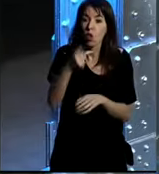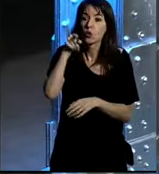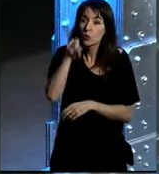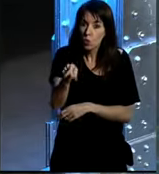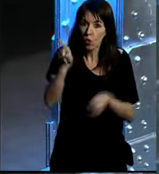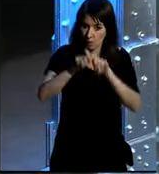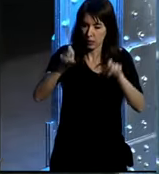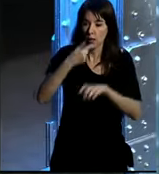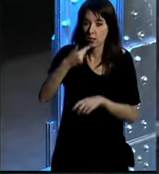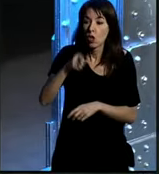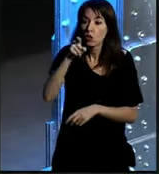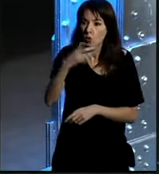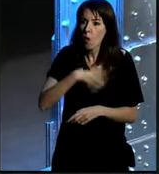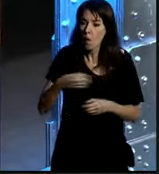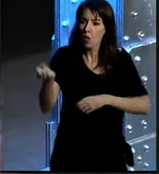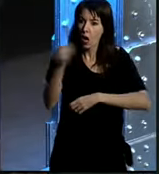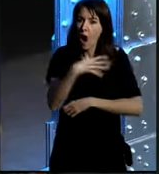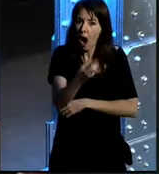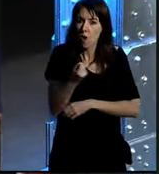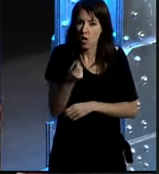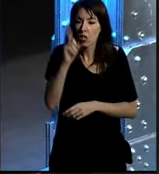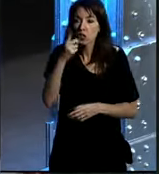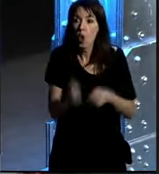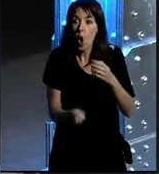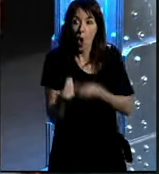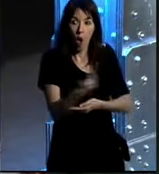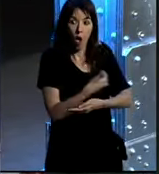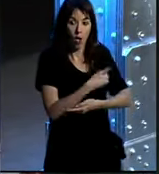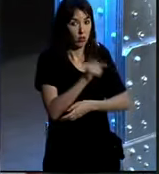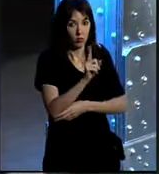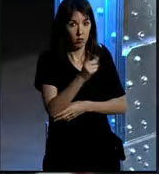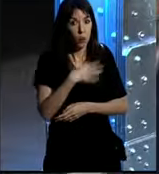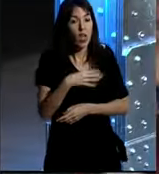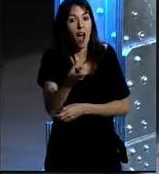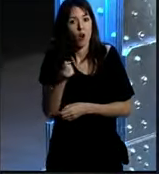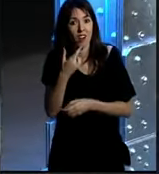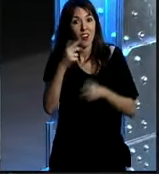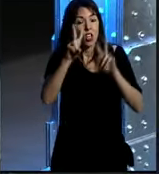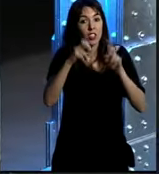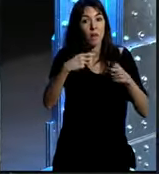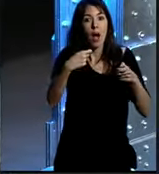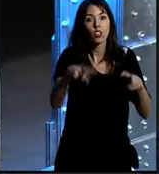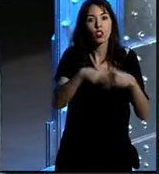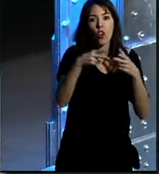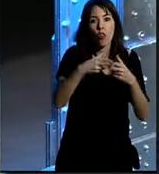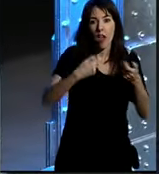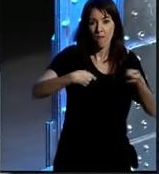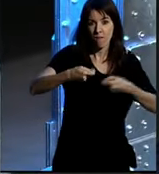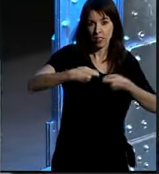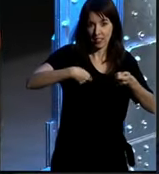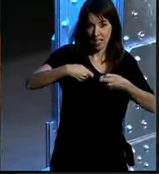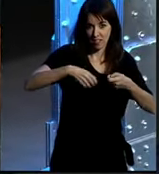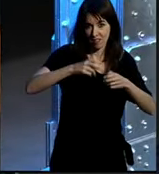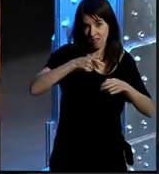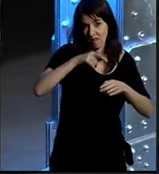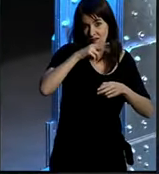te puedes ahorrar costes no solo puedes generar ingresos es decir en esto del social business que es como denominamos a esta